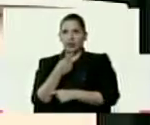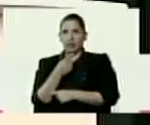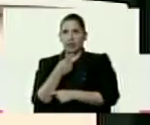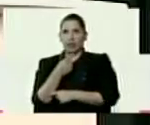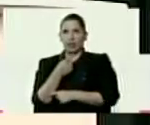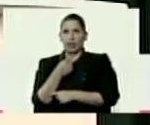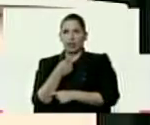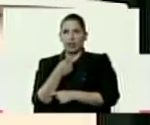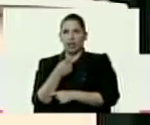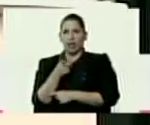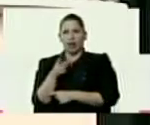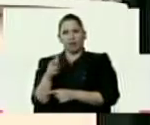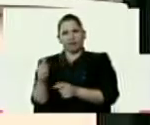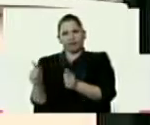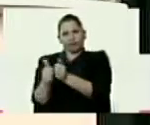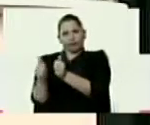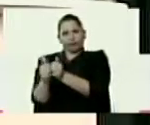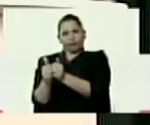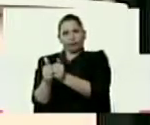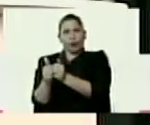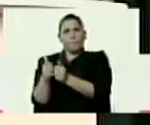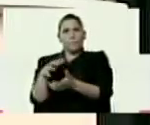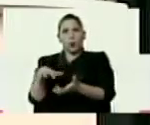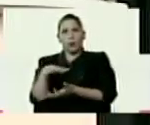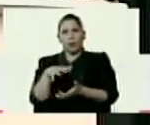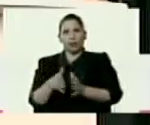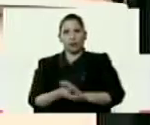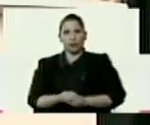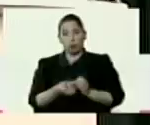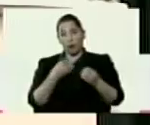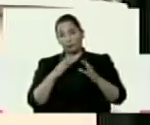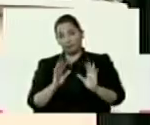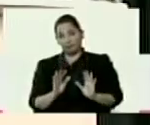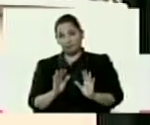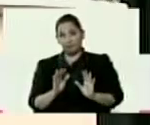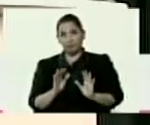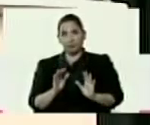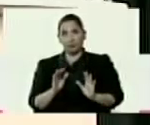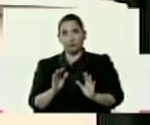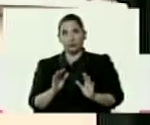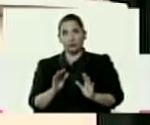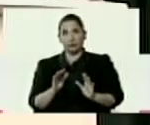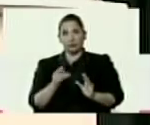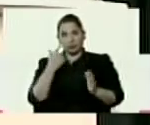problemático. Bueno, vamos a pasar la siguiente lámina.